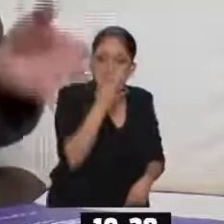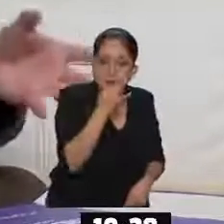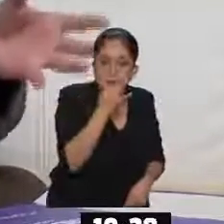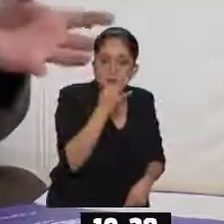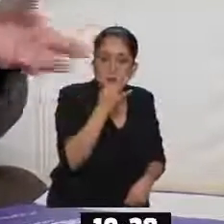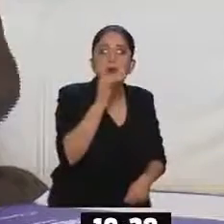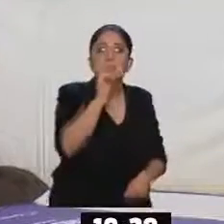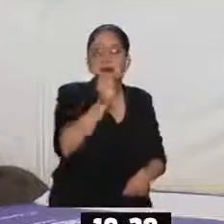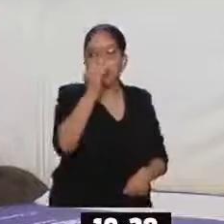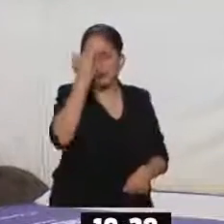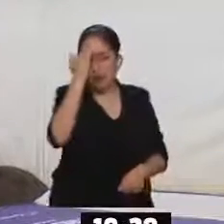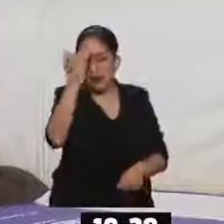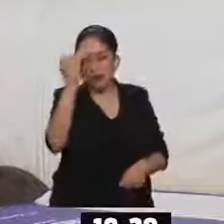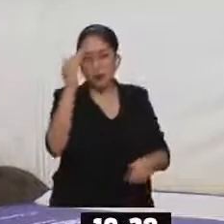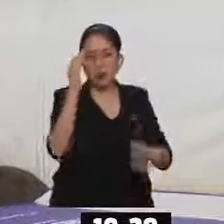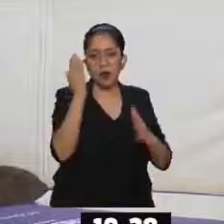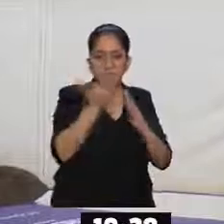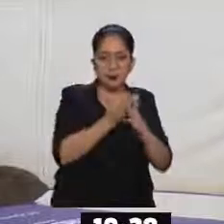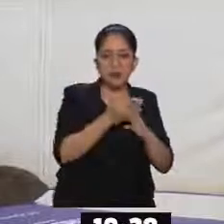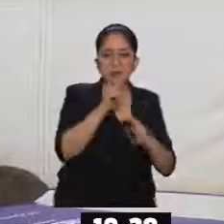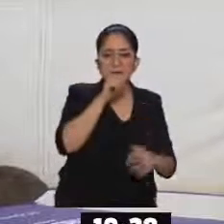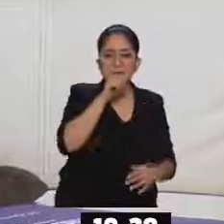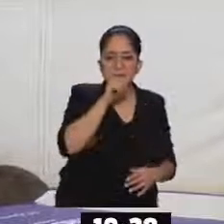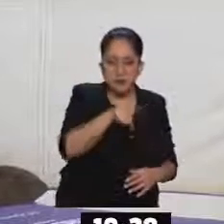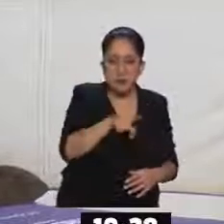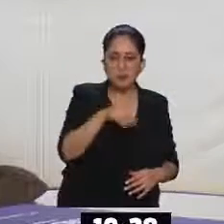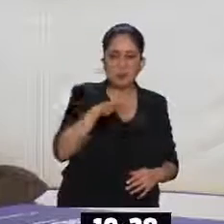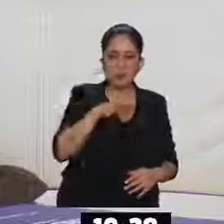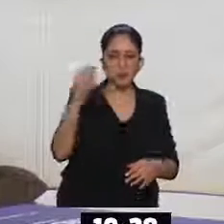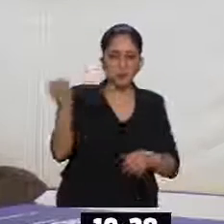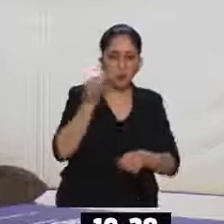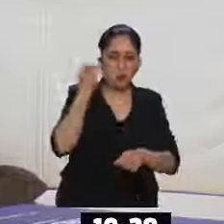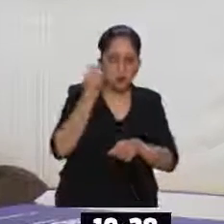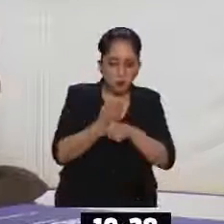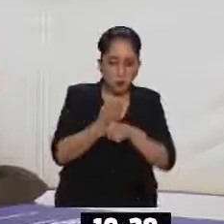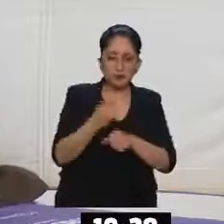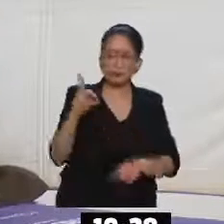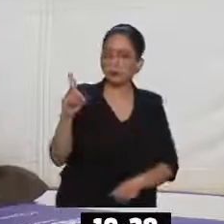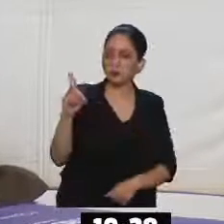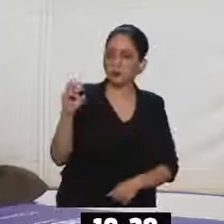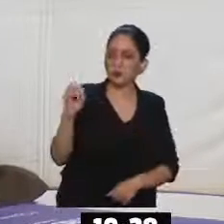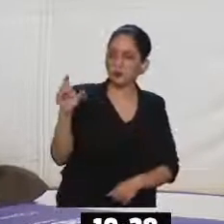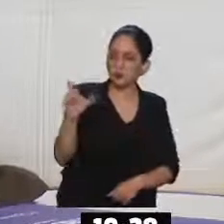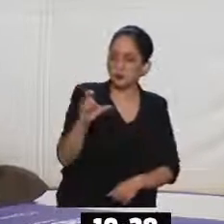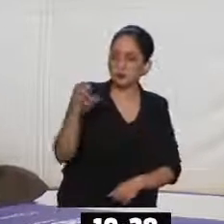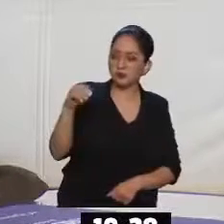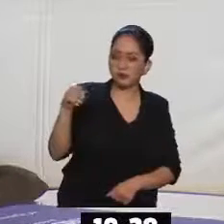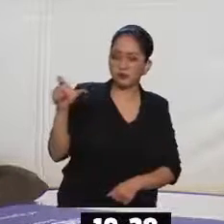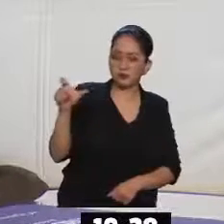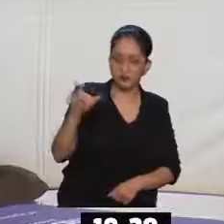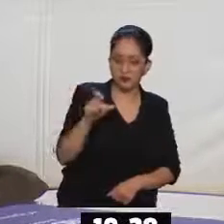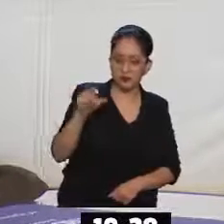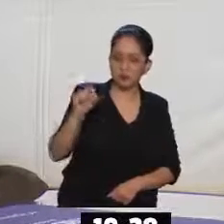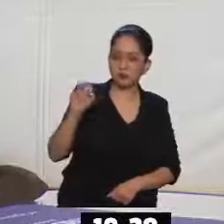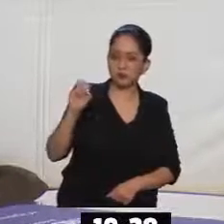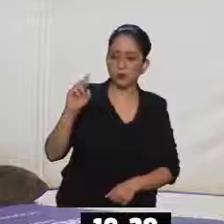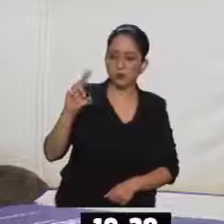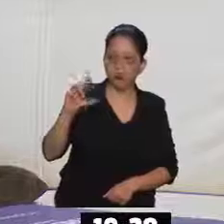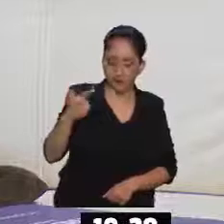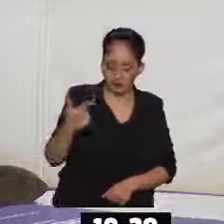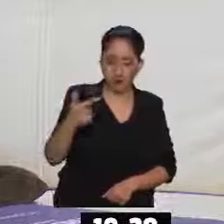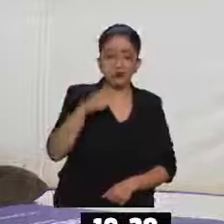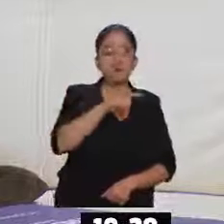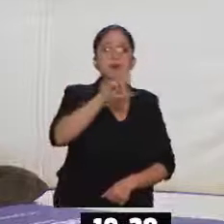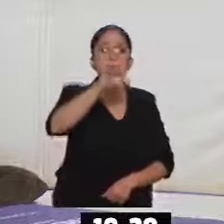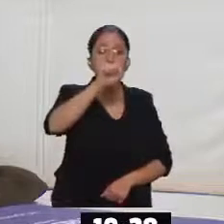Medios y cortometrajes. Docs en Línea. Vamos a tener también disponible en docsmx.org 60 cortometrajes